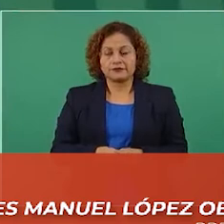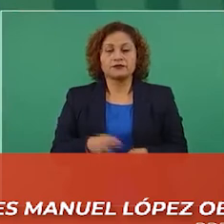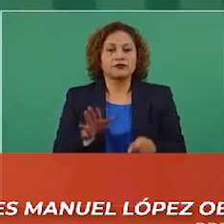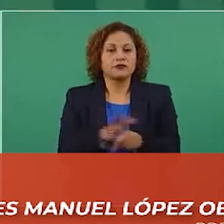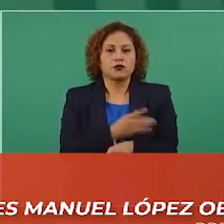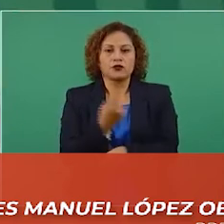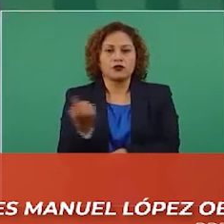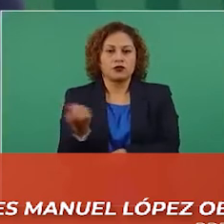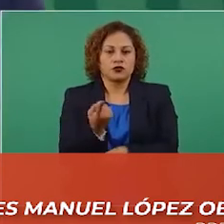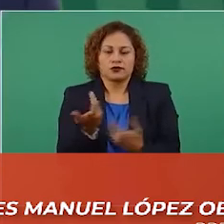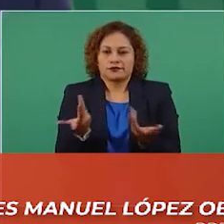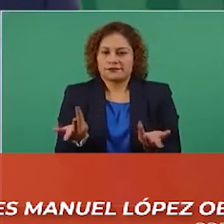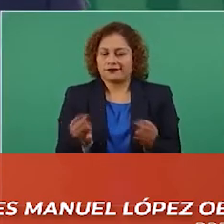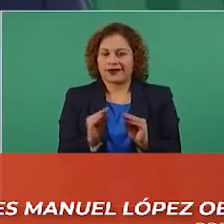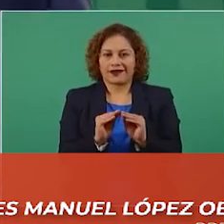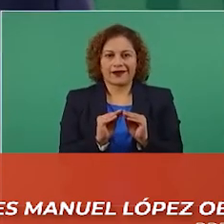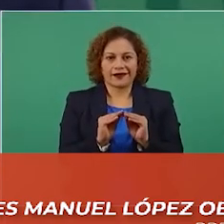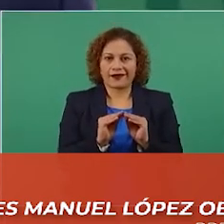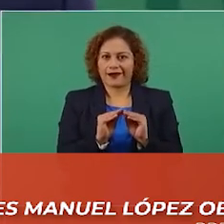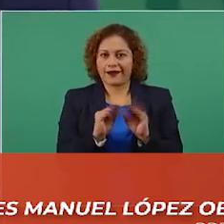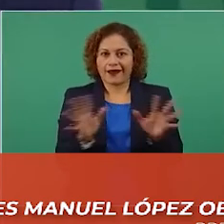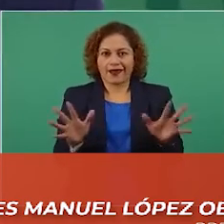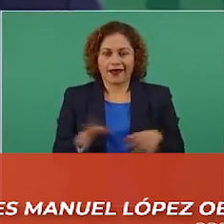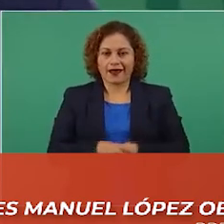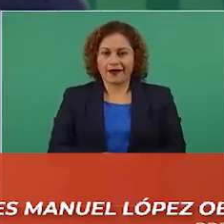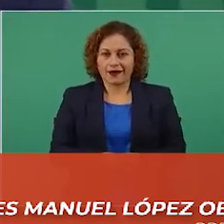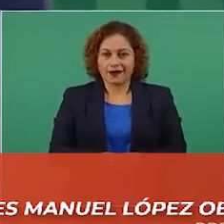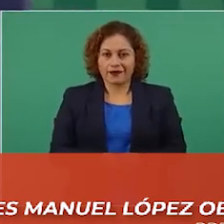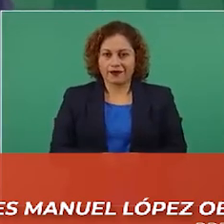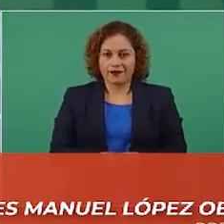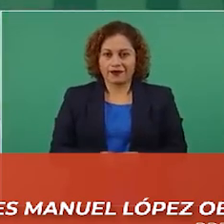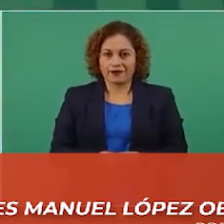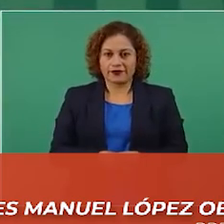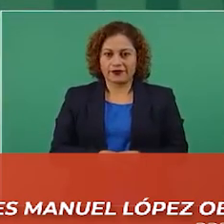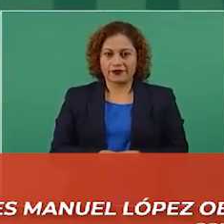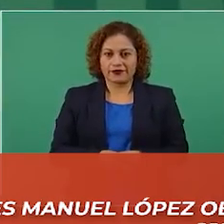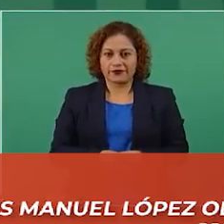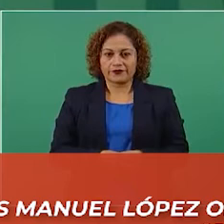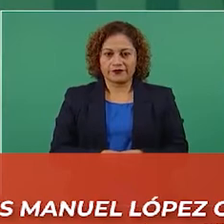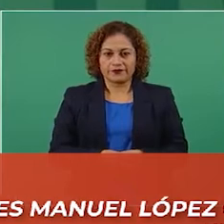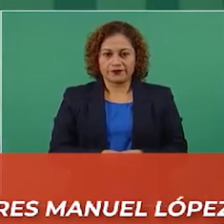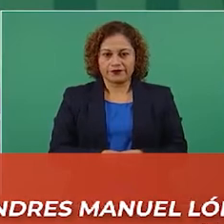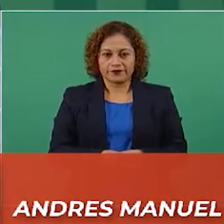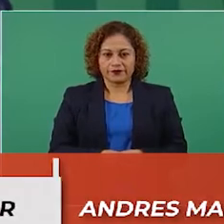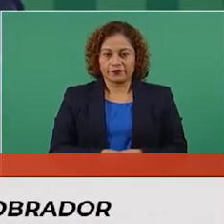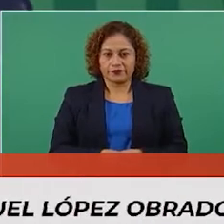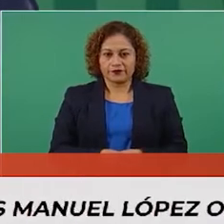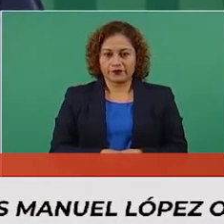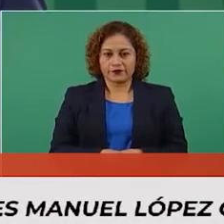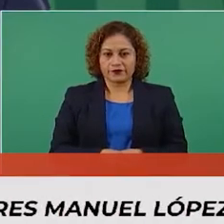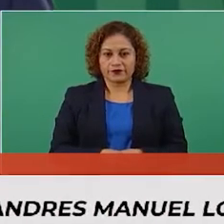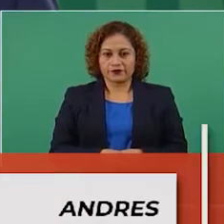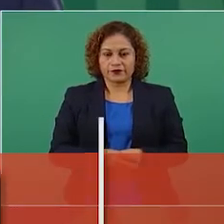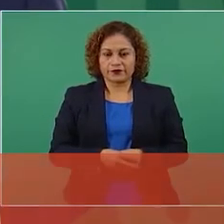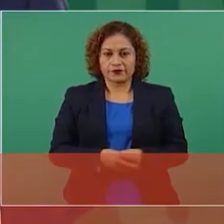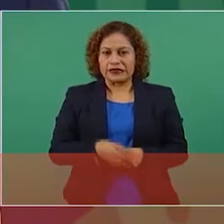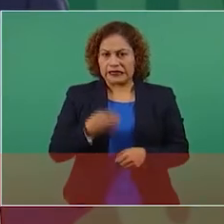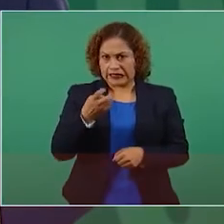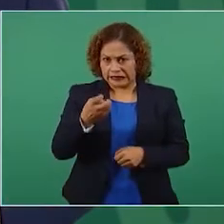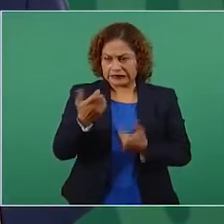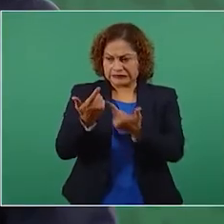evidente no hay de este grupo nadie